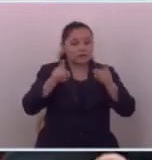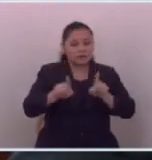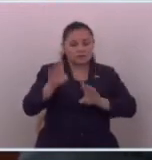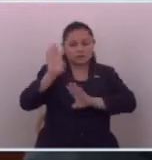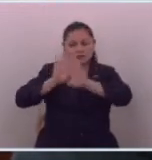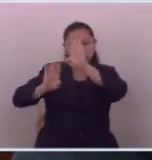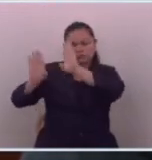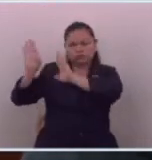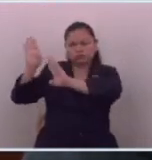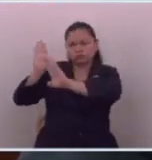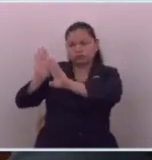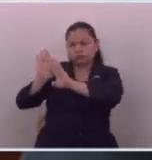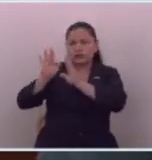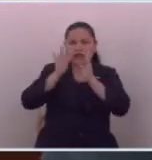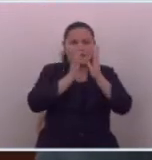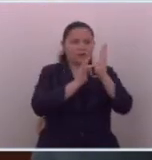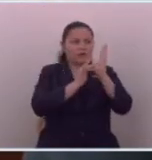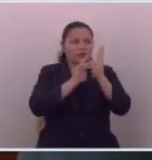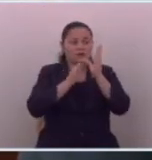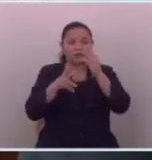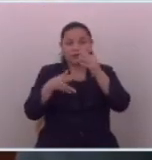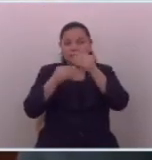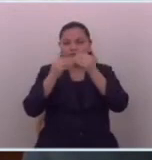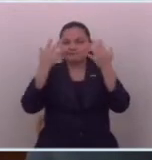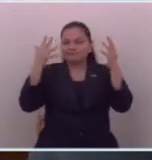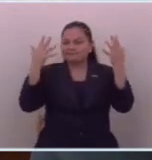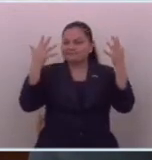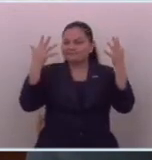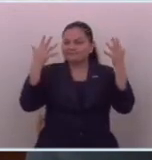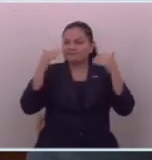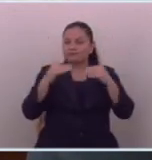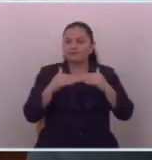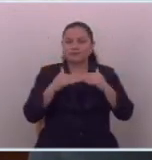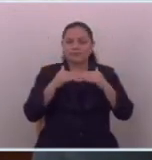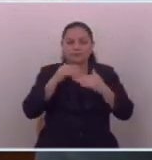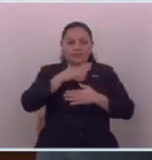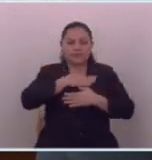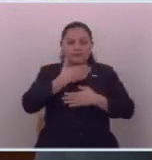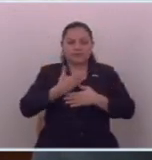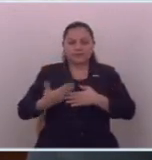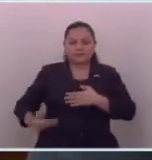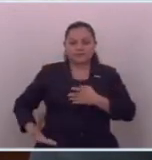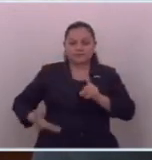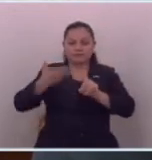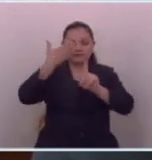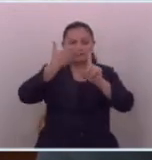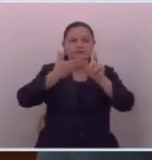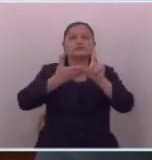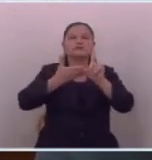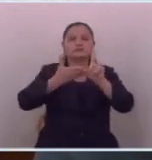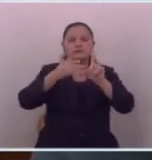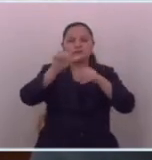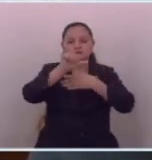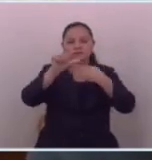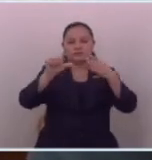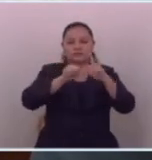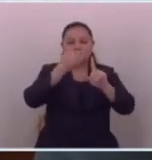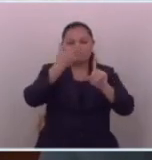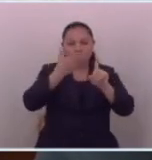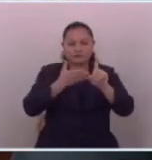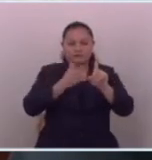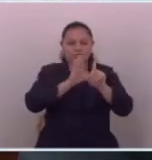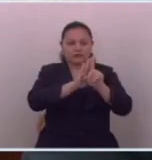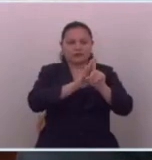histórico. Quiero aprovechar para sumarme a la felicitación de nuestro Presidente de la Asamblea Legislativa,